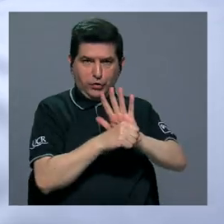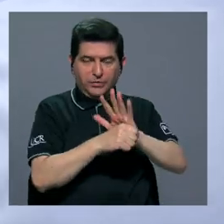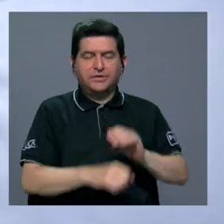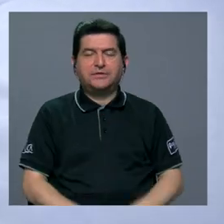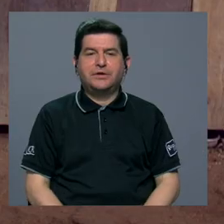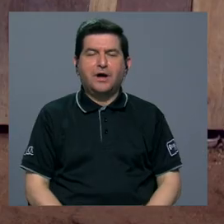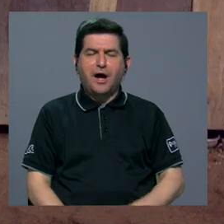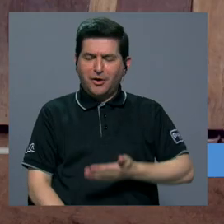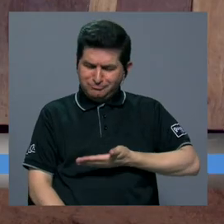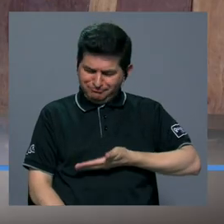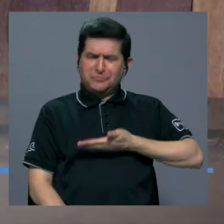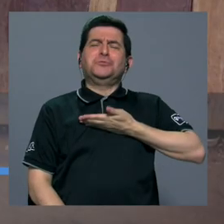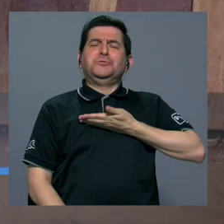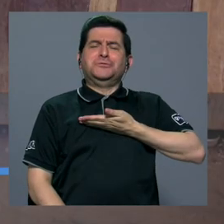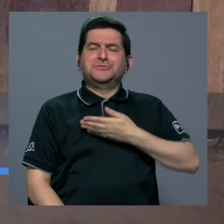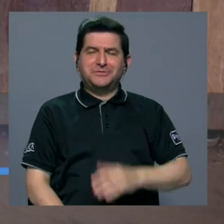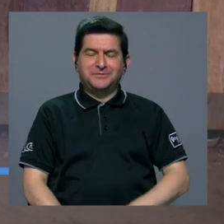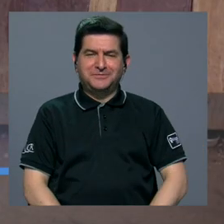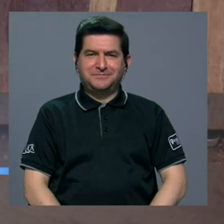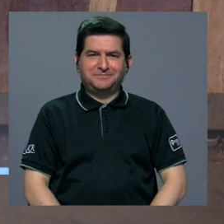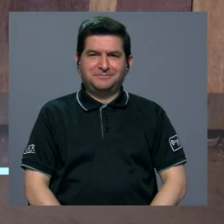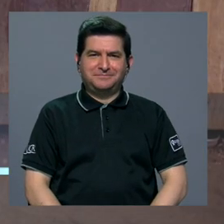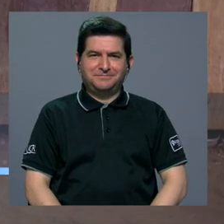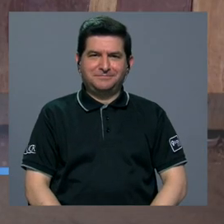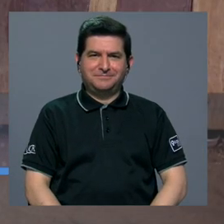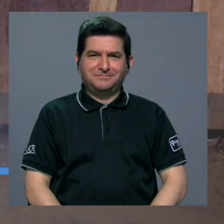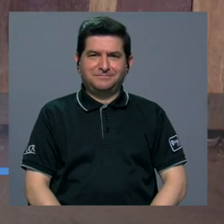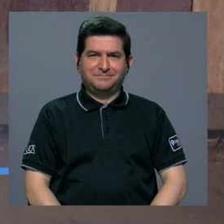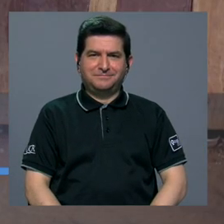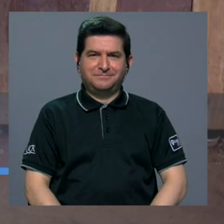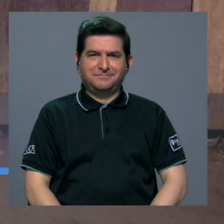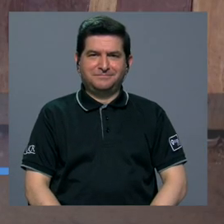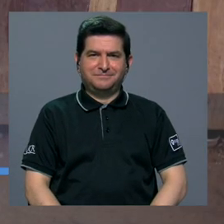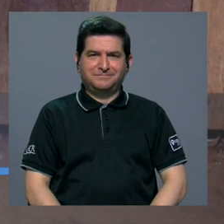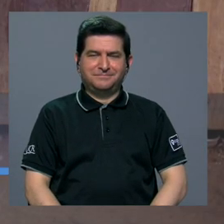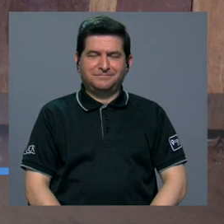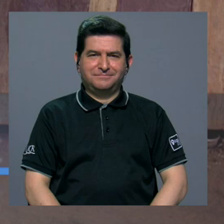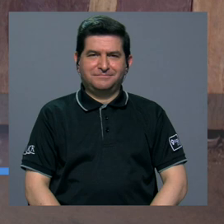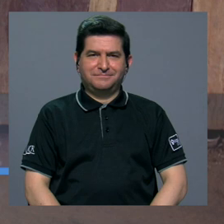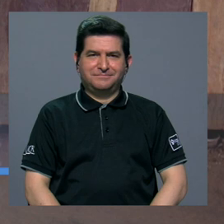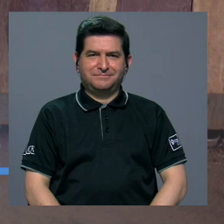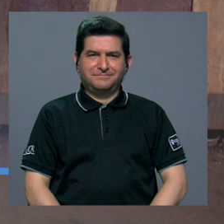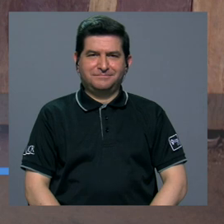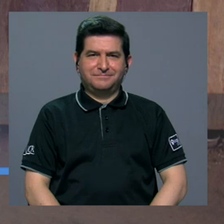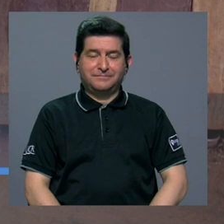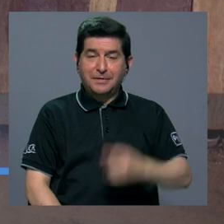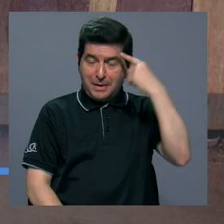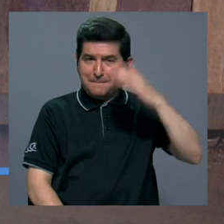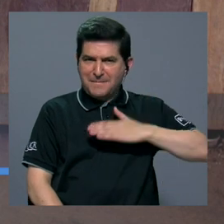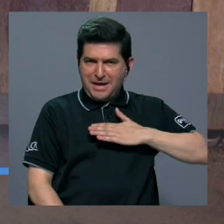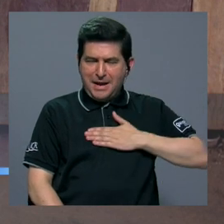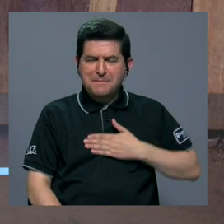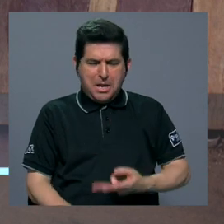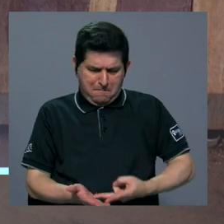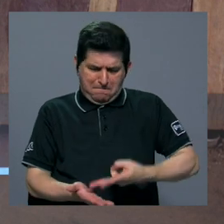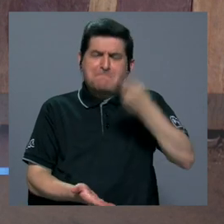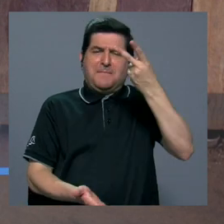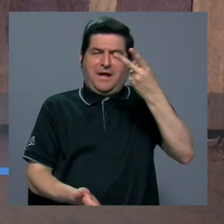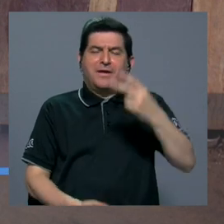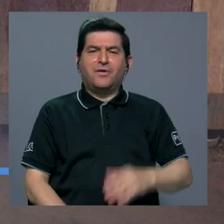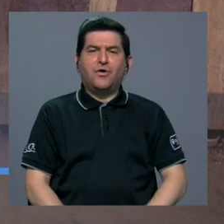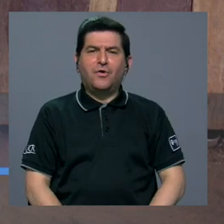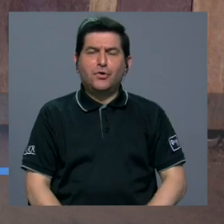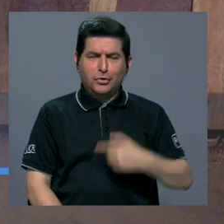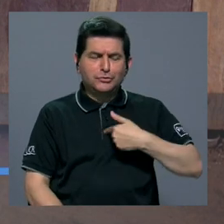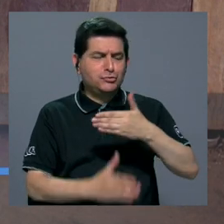-19. Muy orgullosos y también para mí es como riqueza que